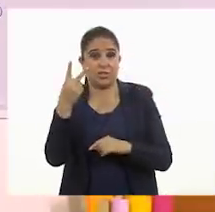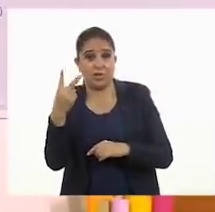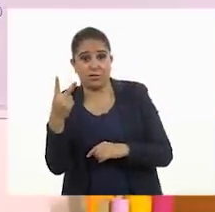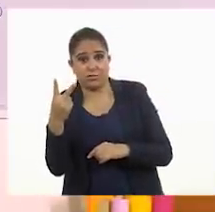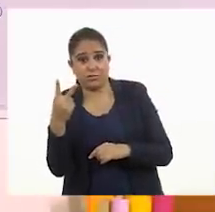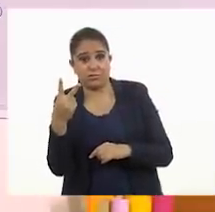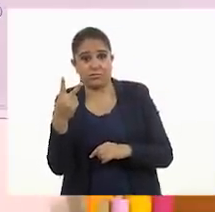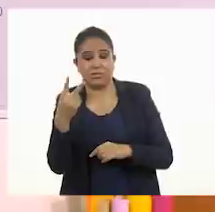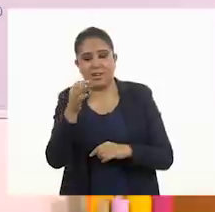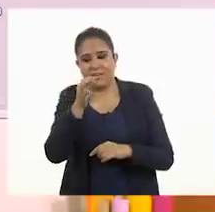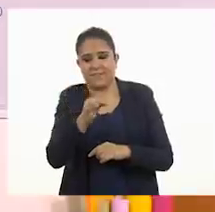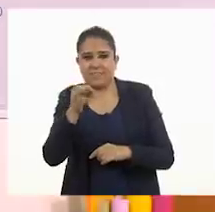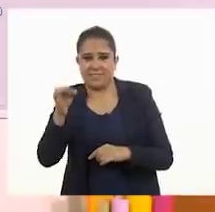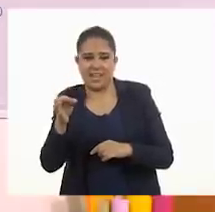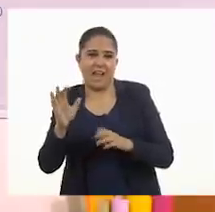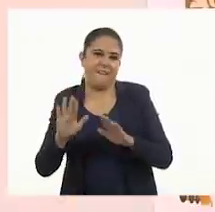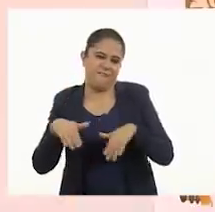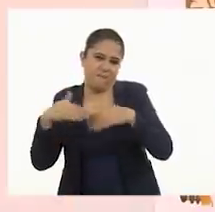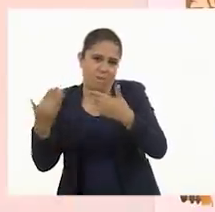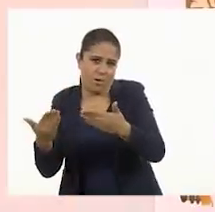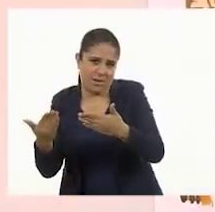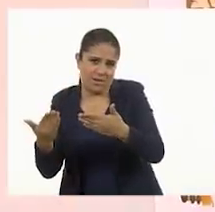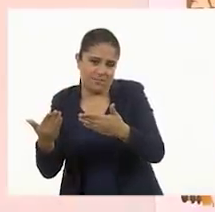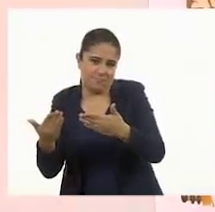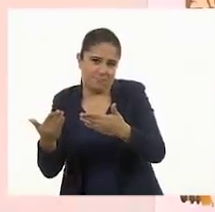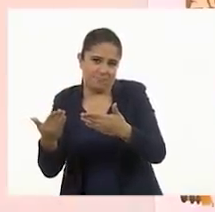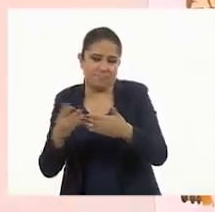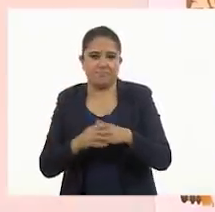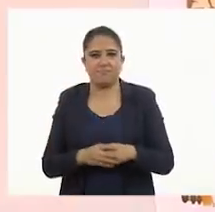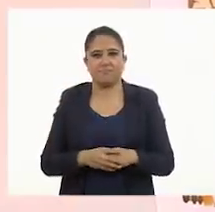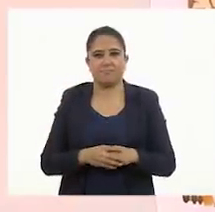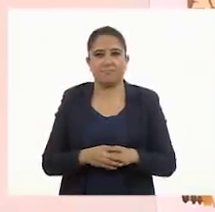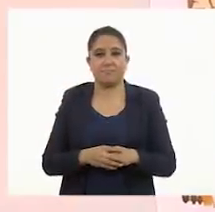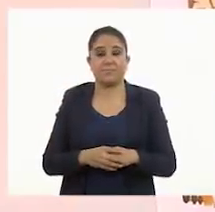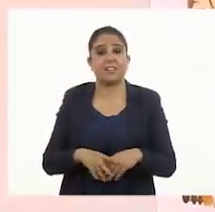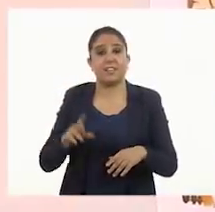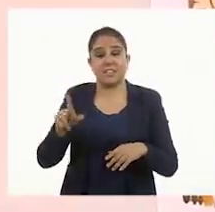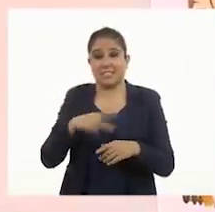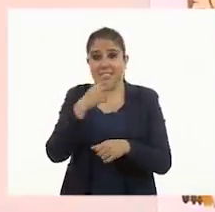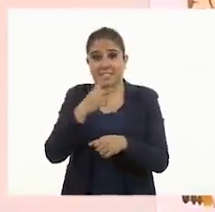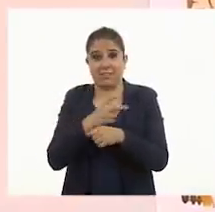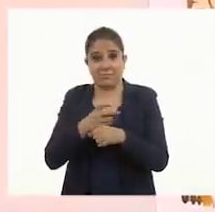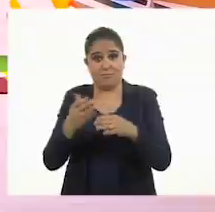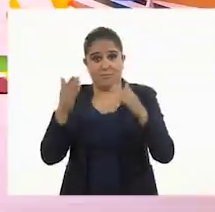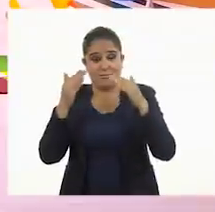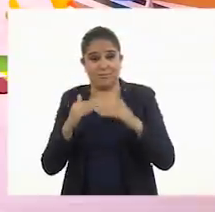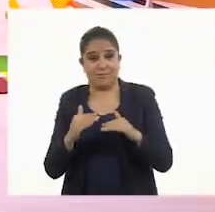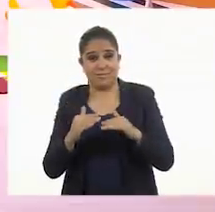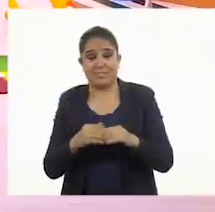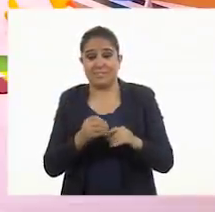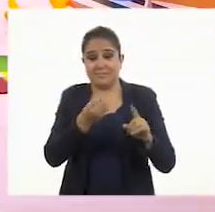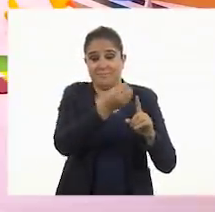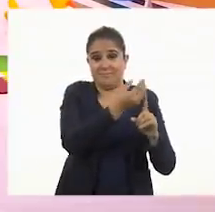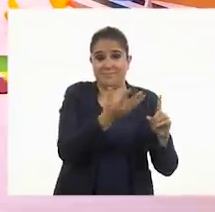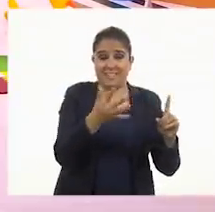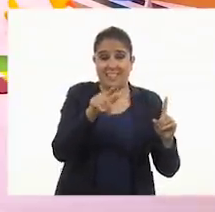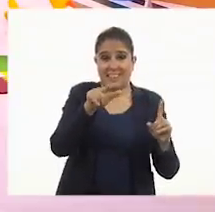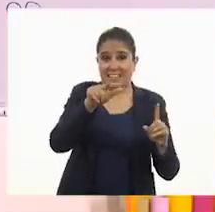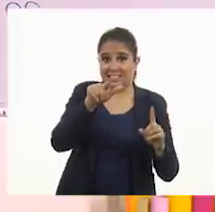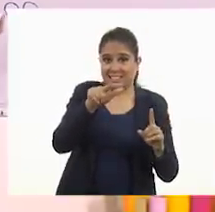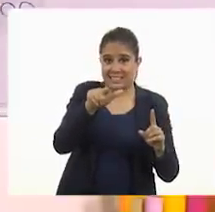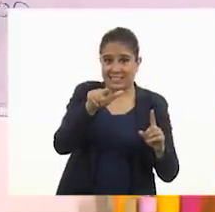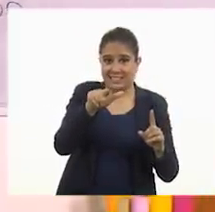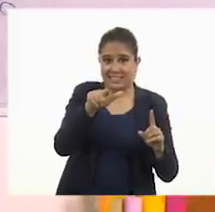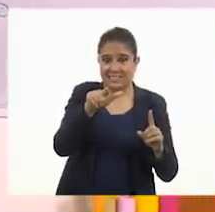representan las fichitas que quedaron afuera. ¡Wow! En el segundo caso, fueron diecisiete.